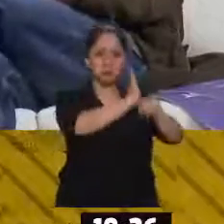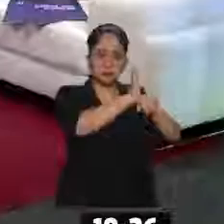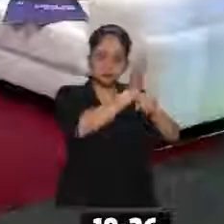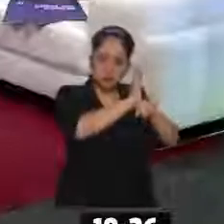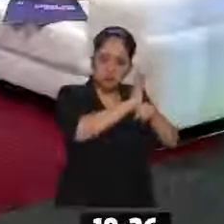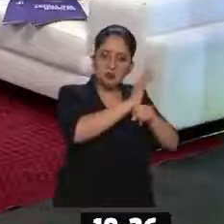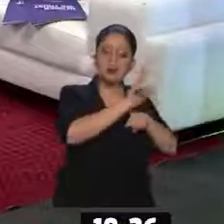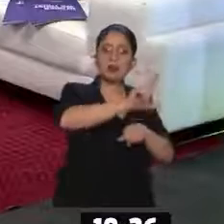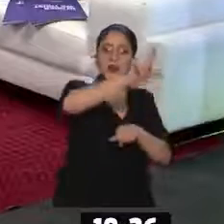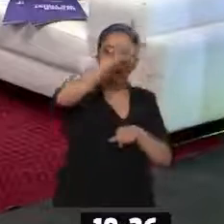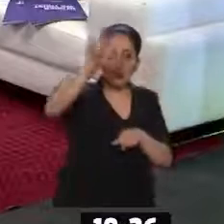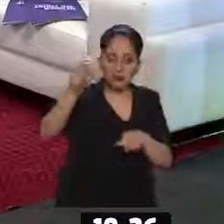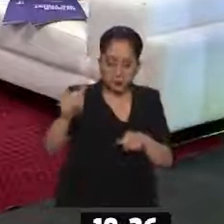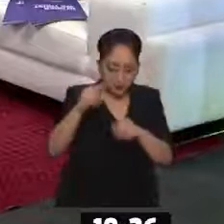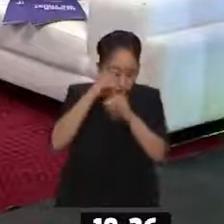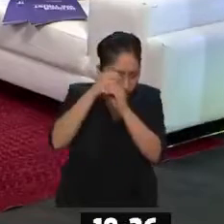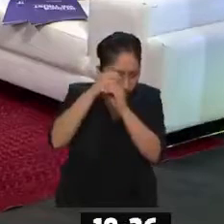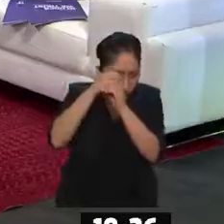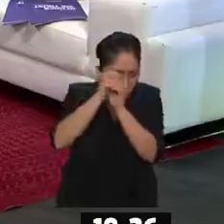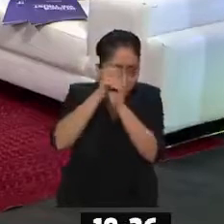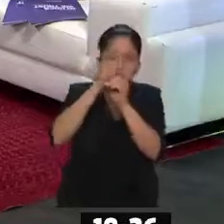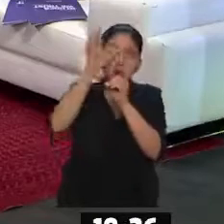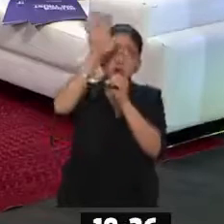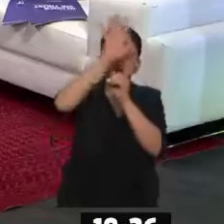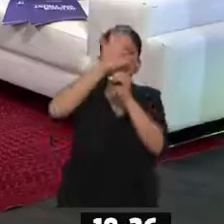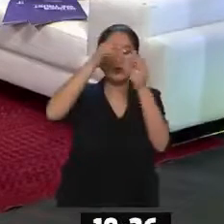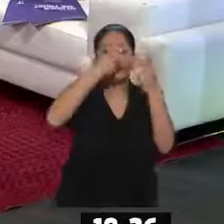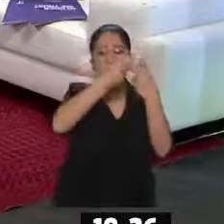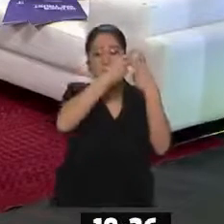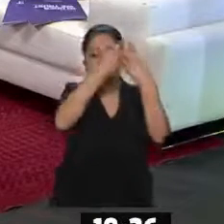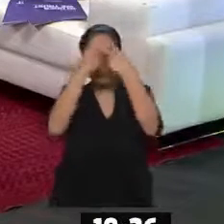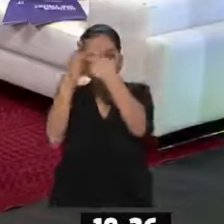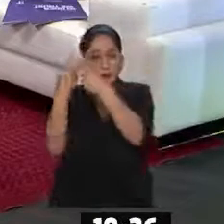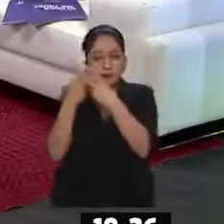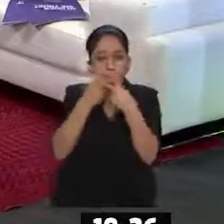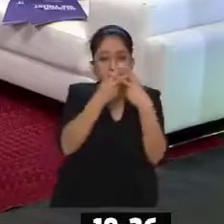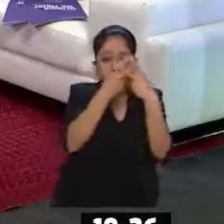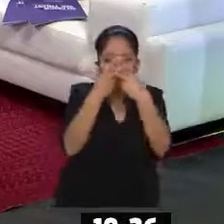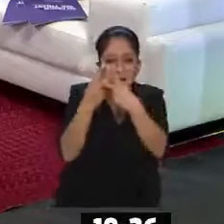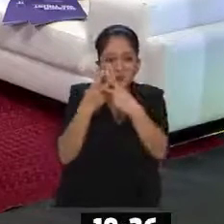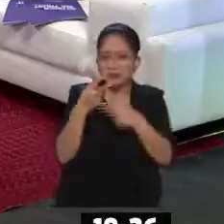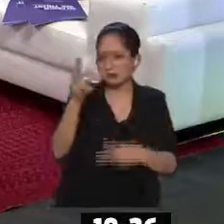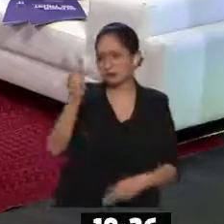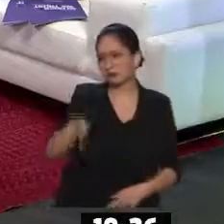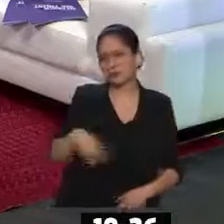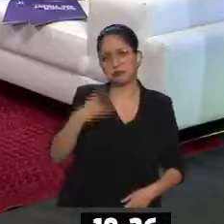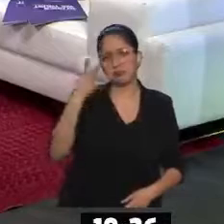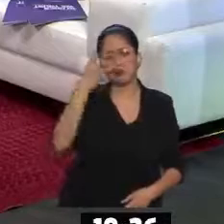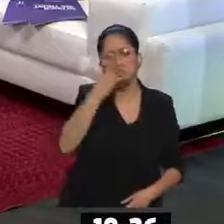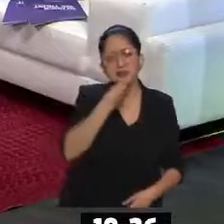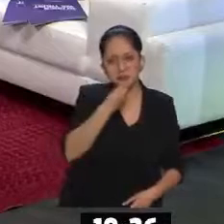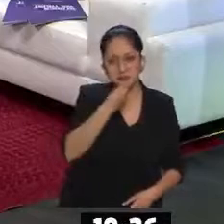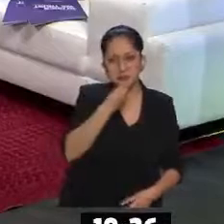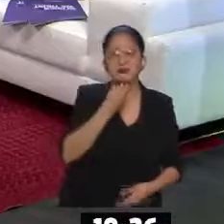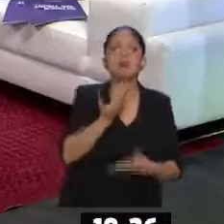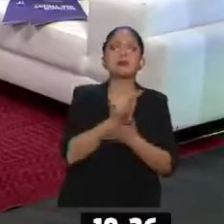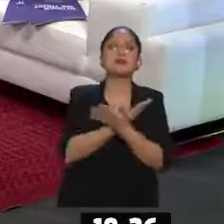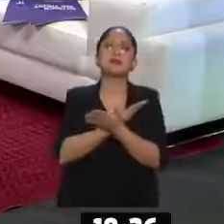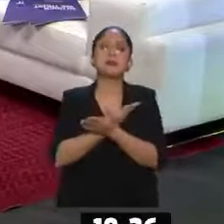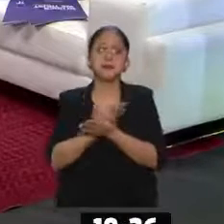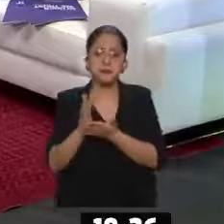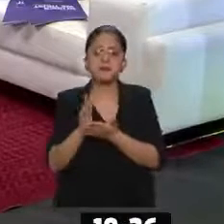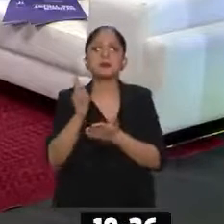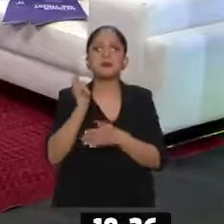echamos ojeada al universo con los telescopios. Oye, qué bonito. Y bueno, también, ahora sí que